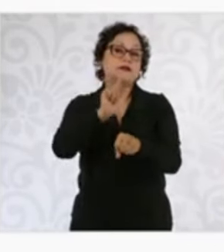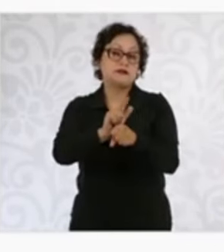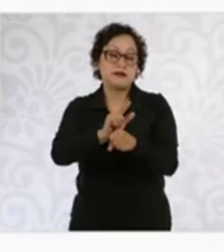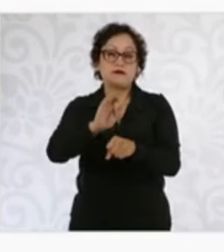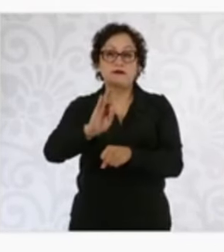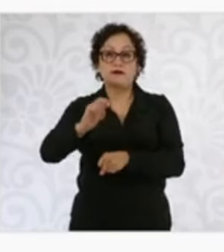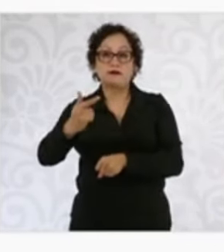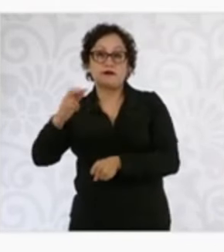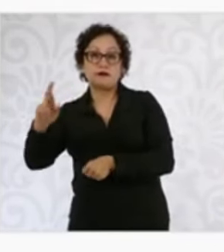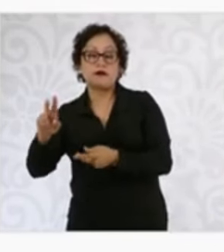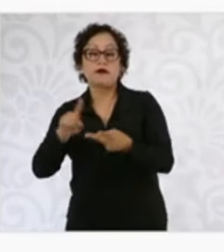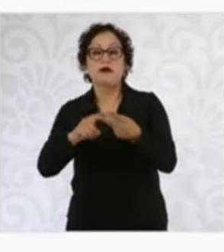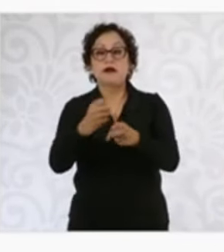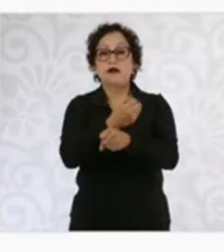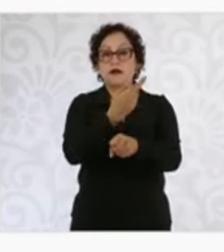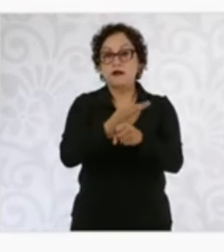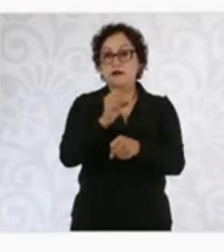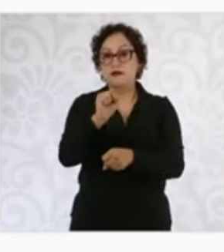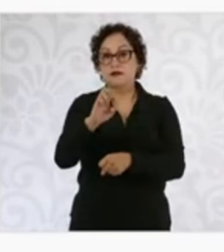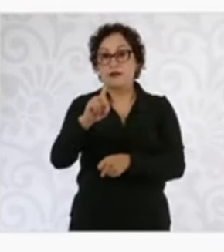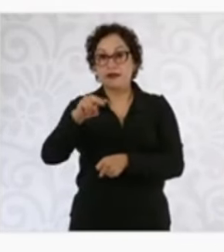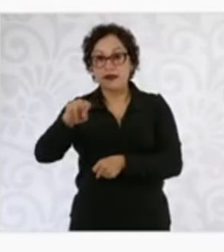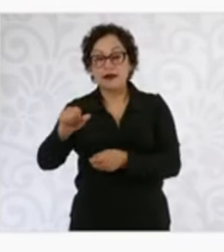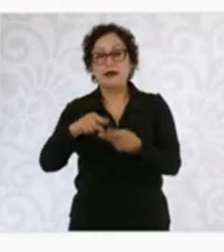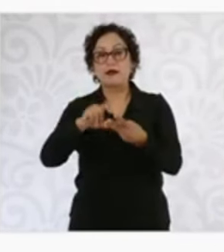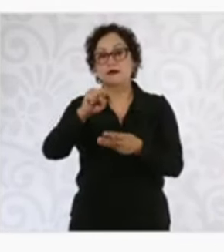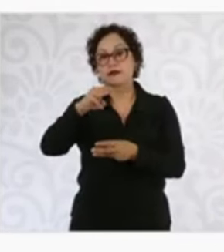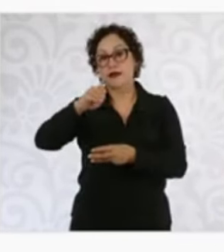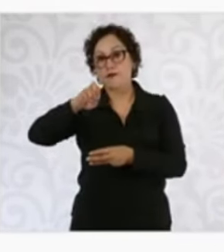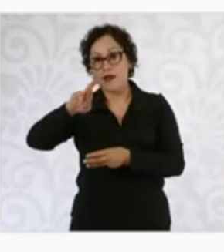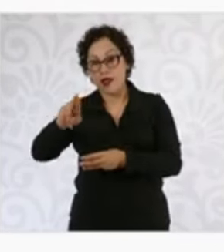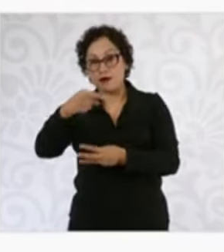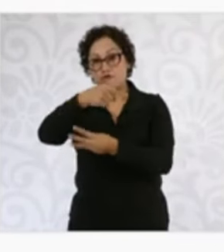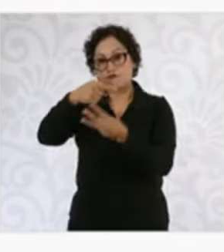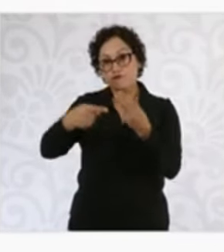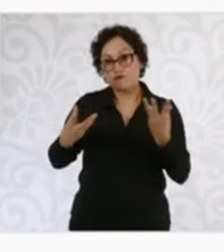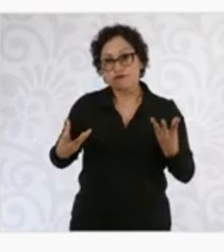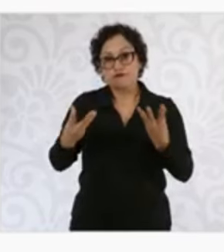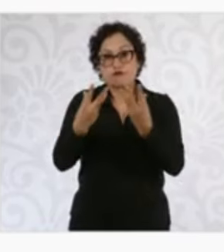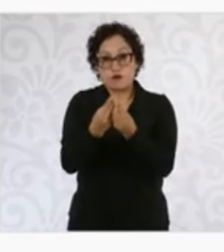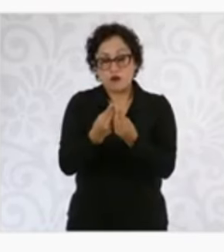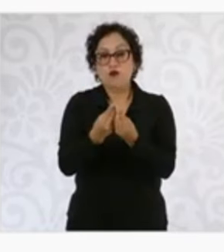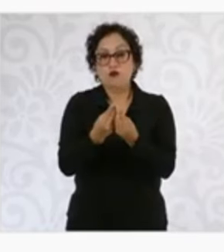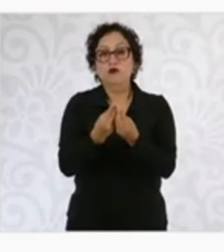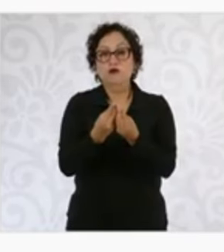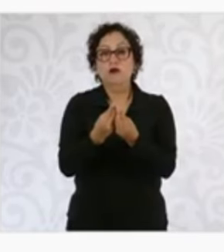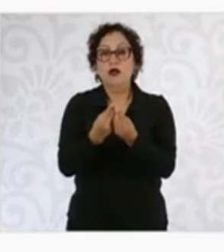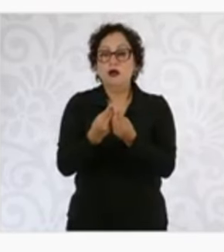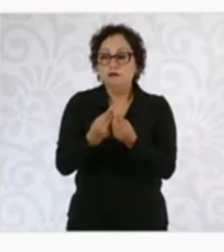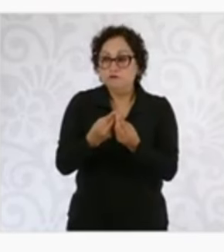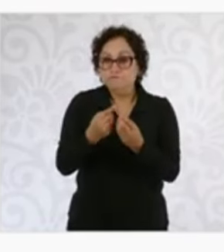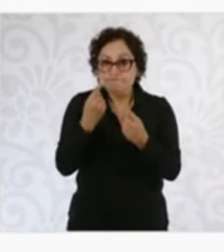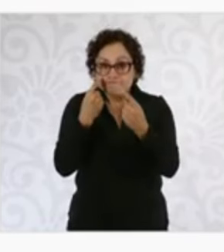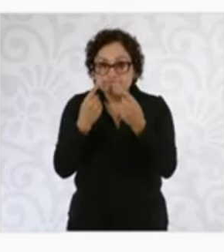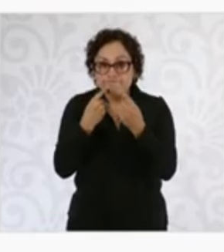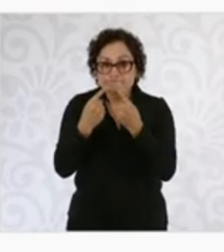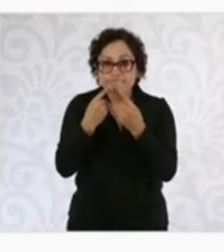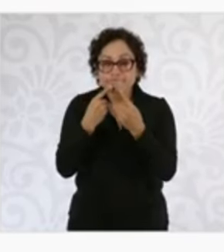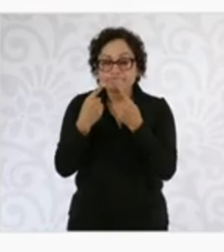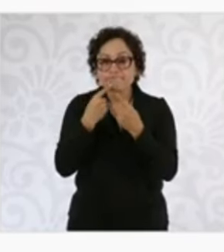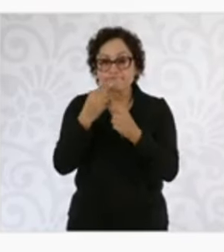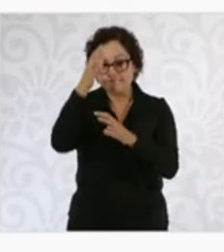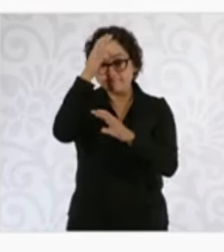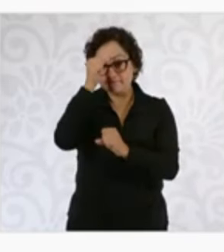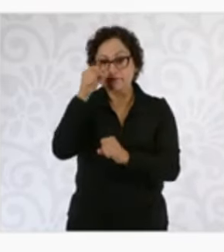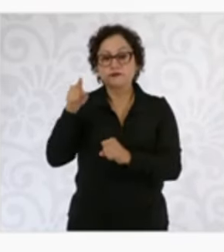la Secretaría de Seguridad, la Secretaría de la Defensa Nacional y Secretaría de Marina, se realizó una operación coordinada mediante el cual fue detenido Xi